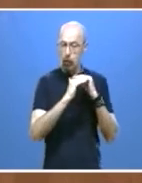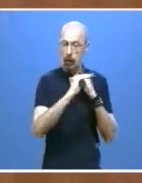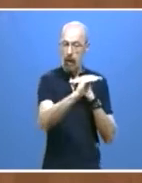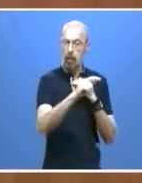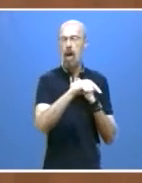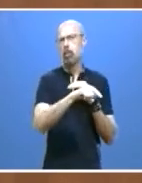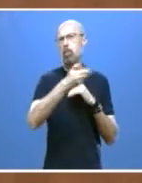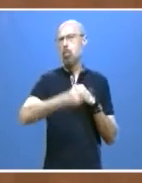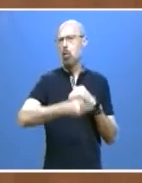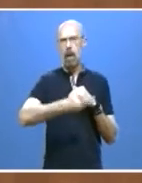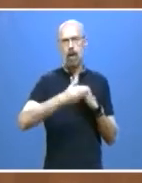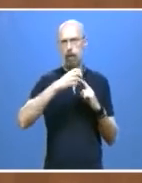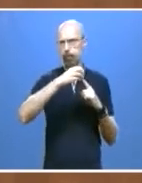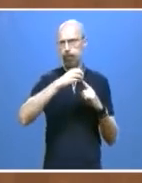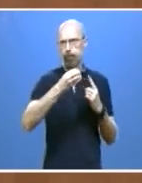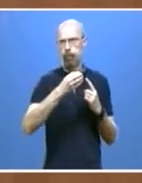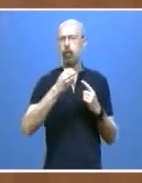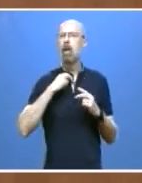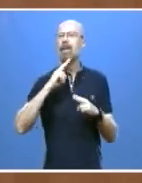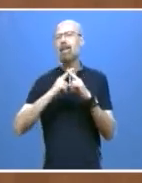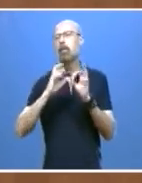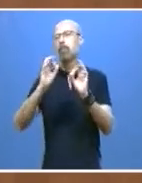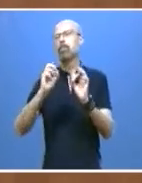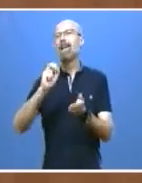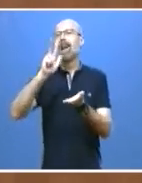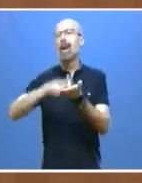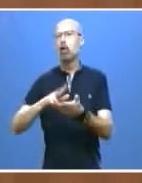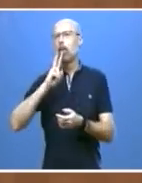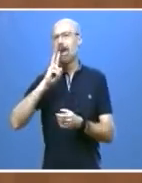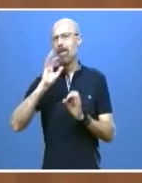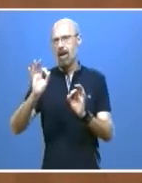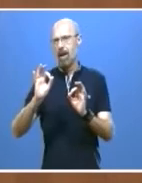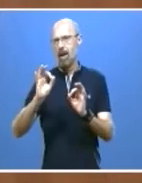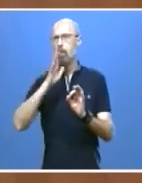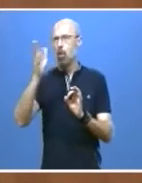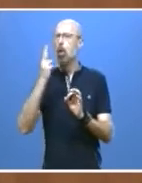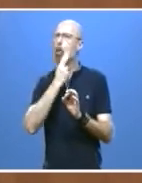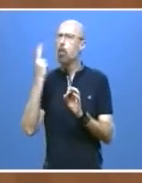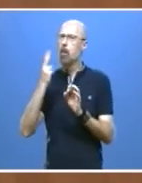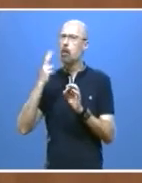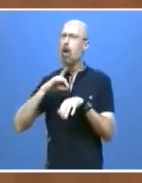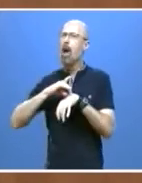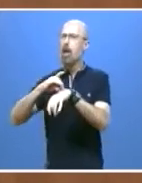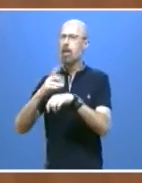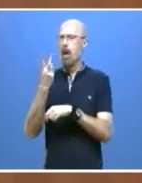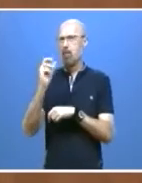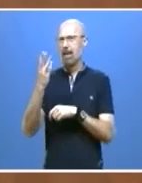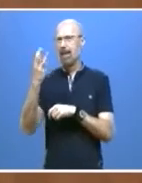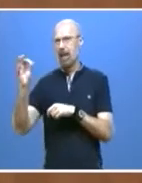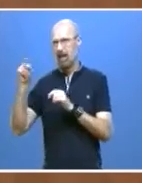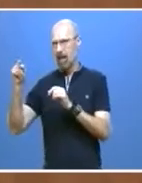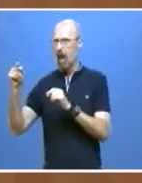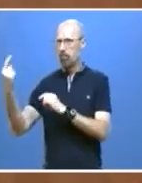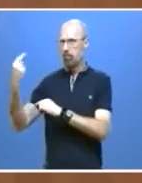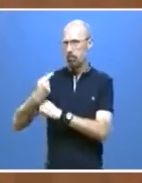el llamado reto verde definido por los compromisos de la Agenda 2030. Un acuerdo de la Junta fijará